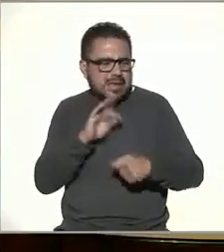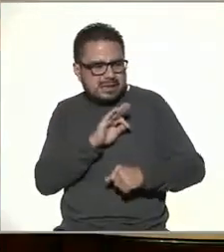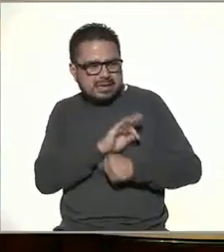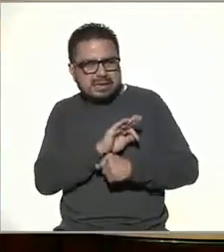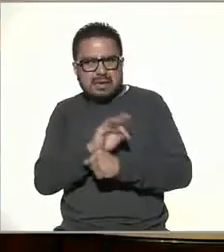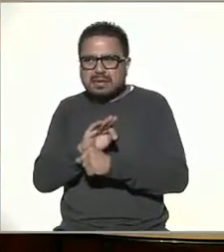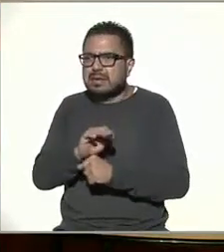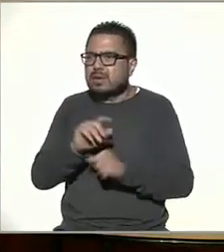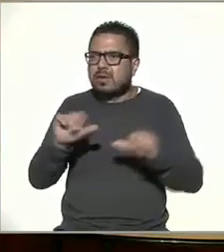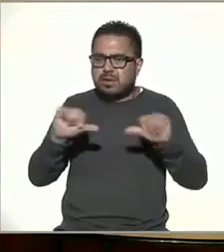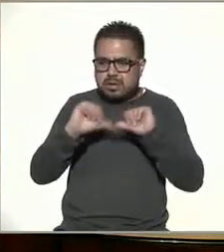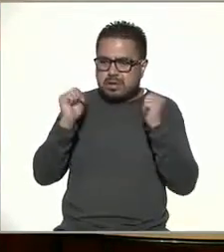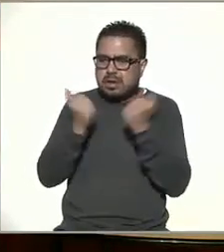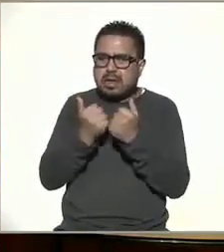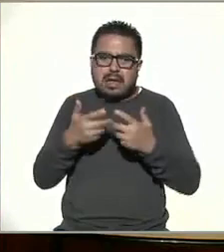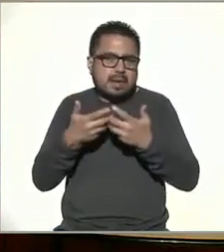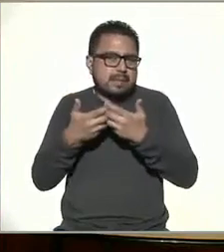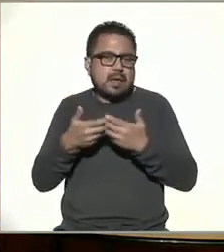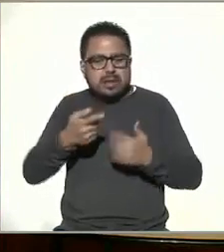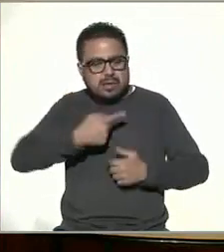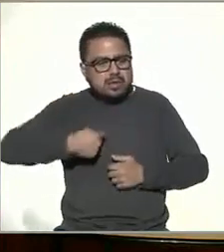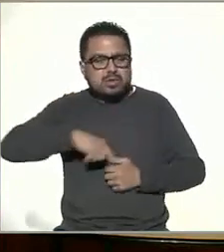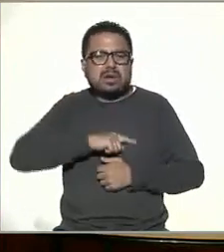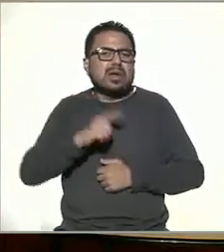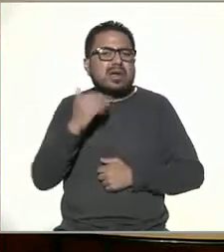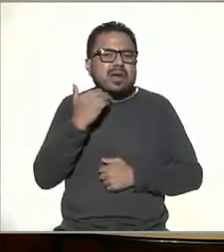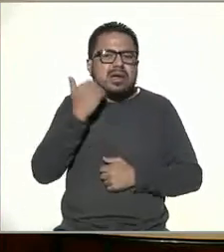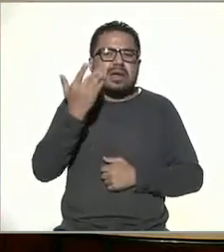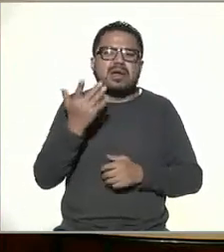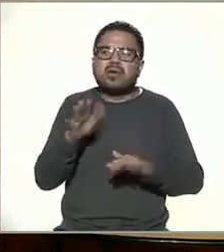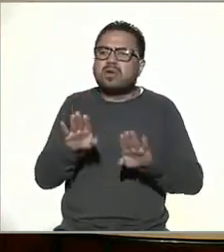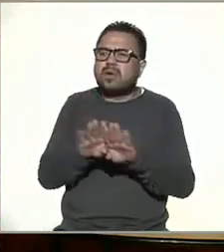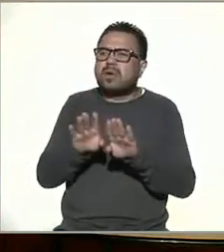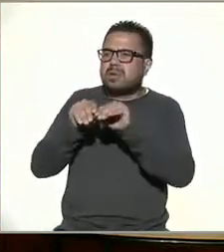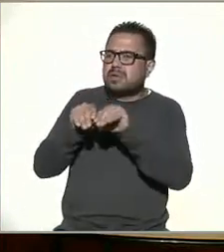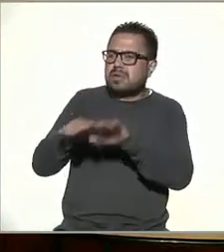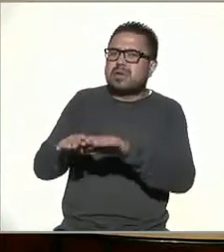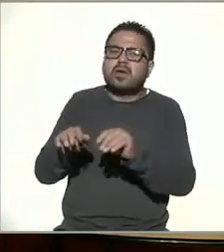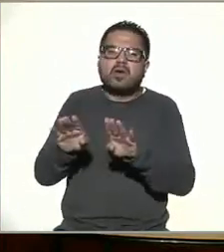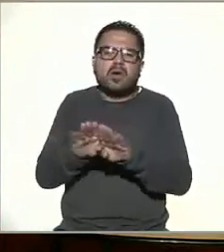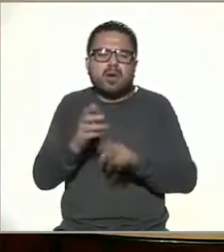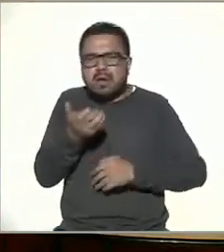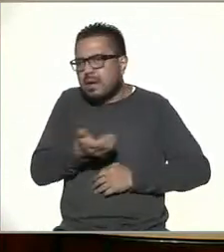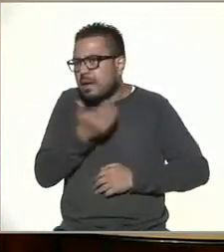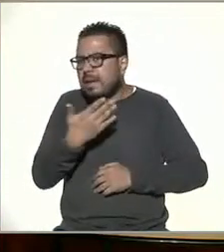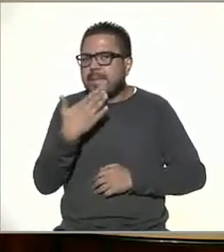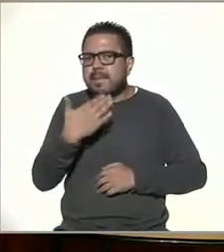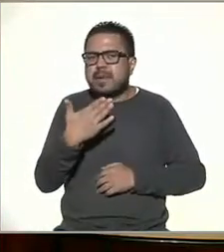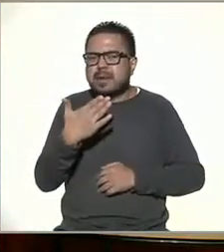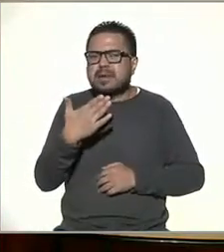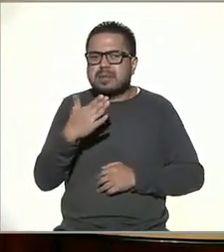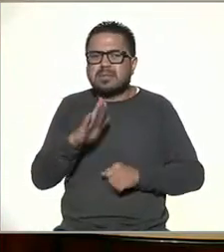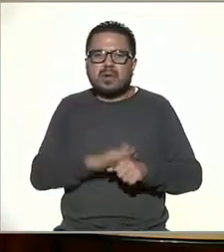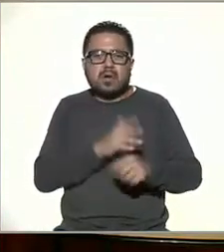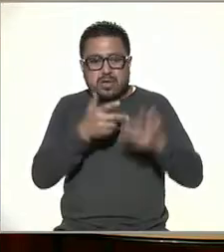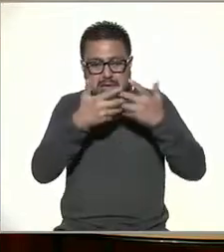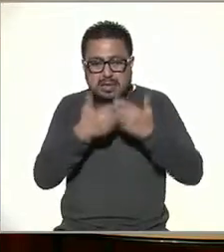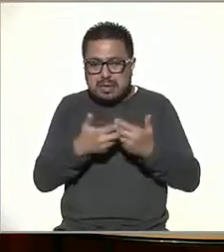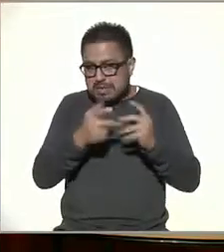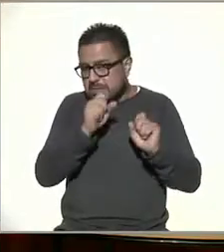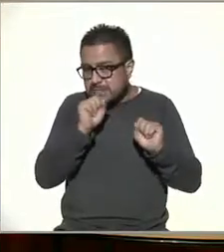como que creo que como asociación de empresas lo que queremos justamente es como difundir lo que vemos como buenas prácticas porque no crean es que a las empresas también